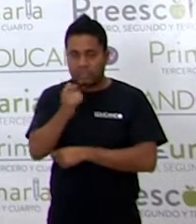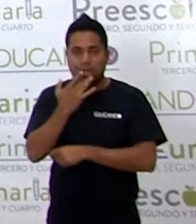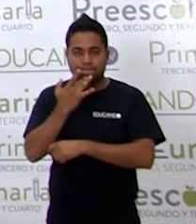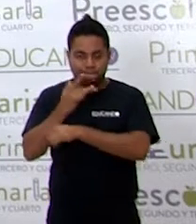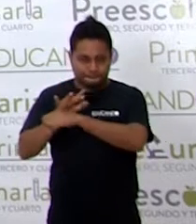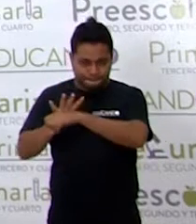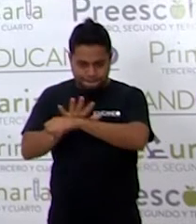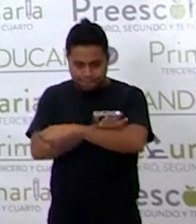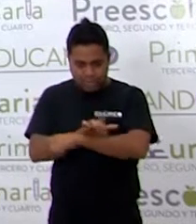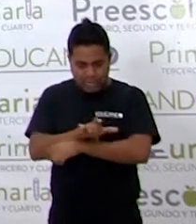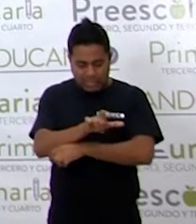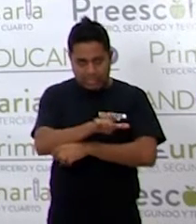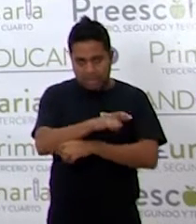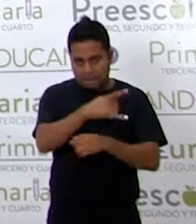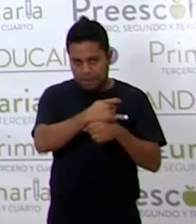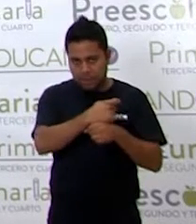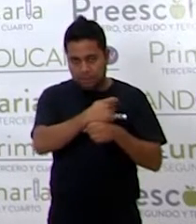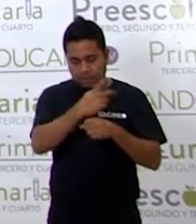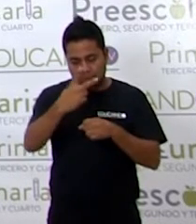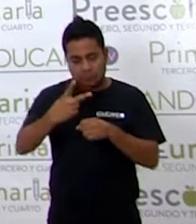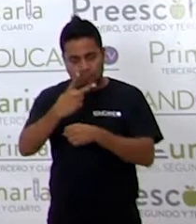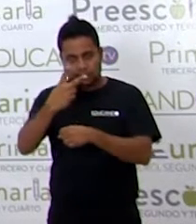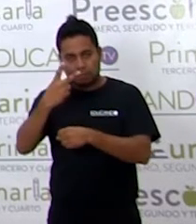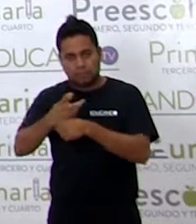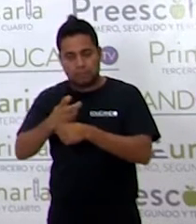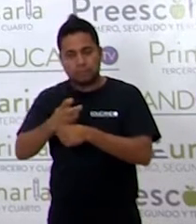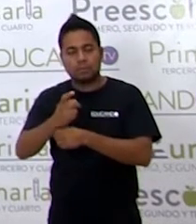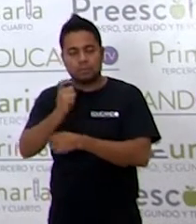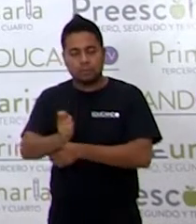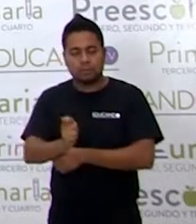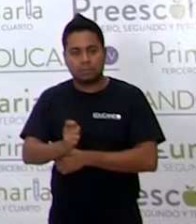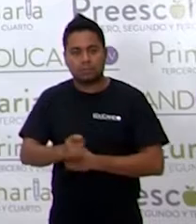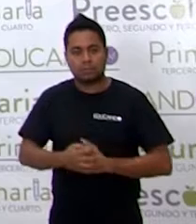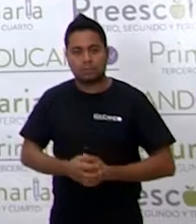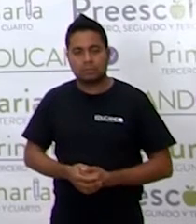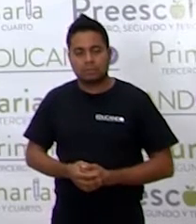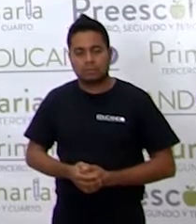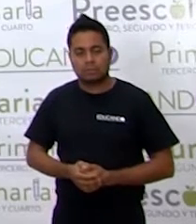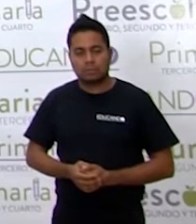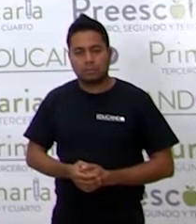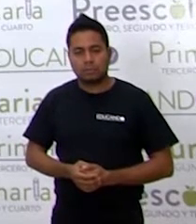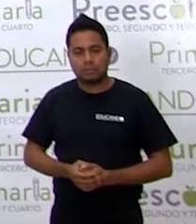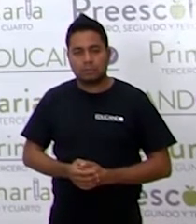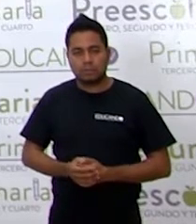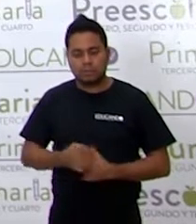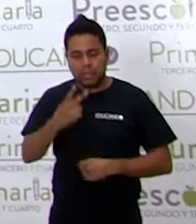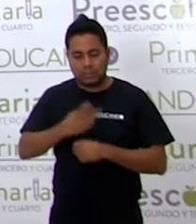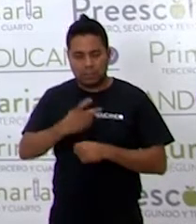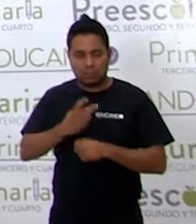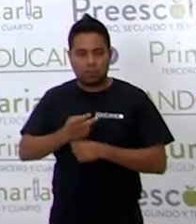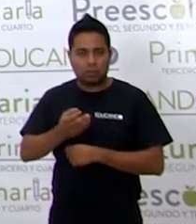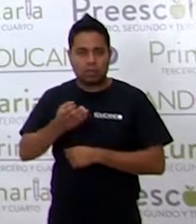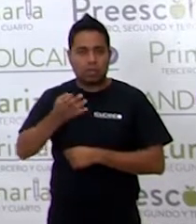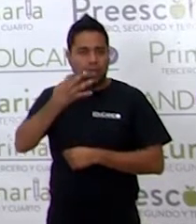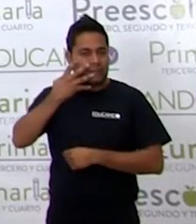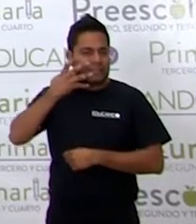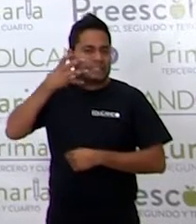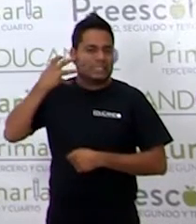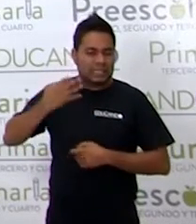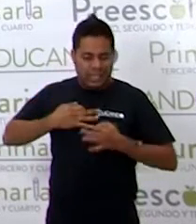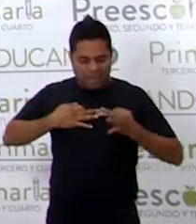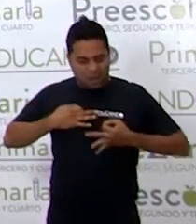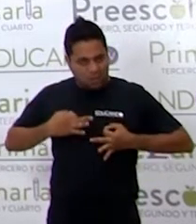Después tenemos que aparecen los jaguares. Y